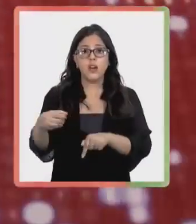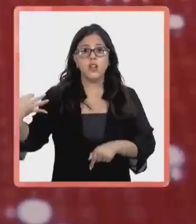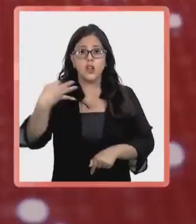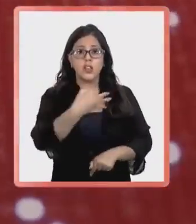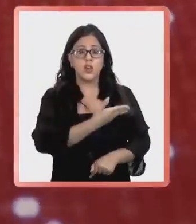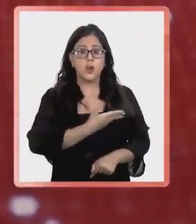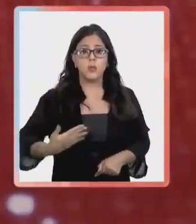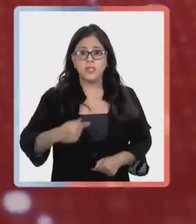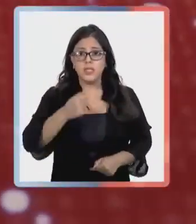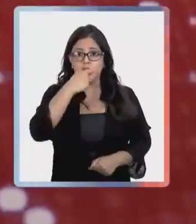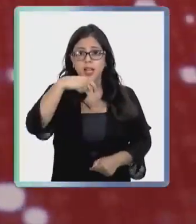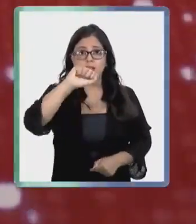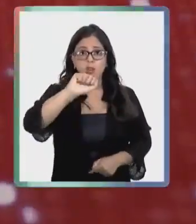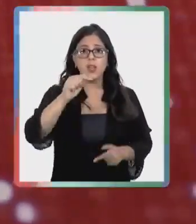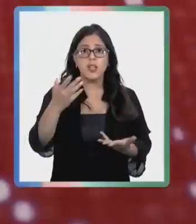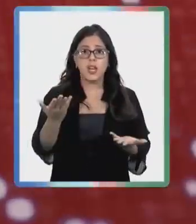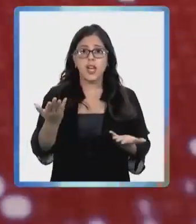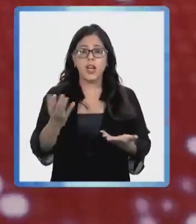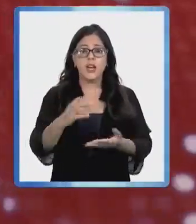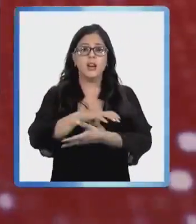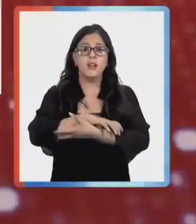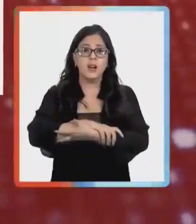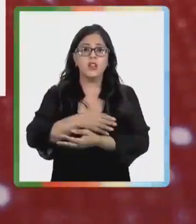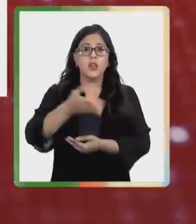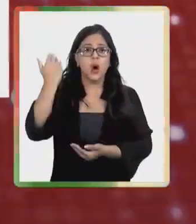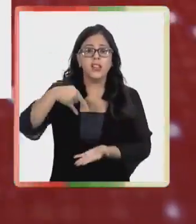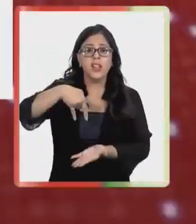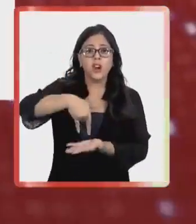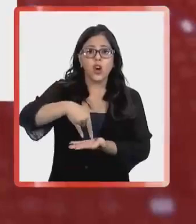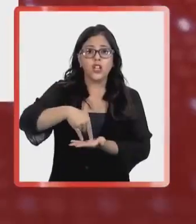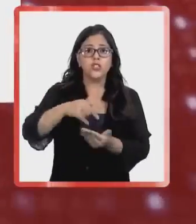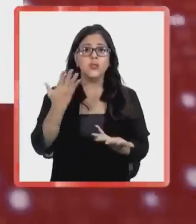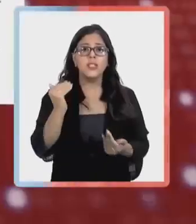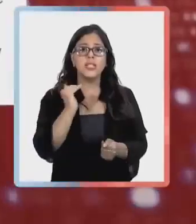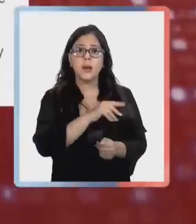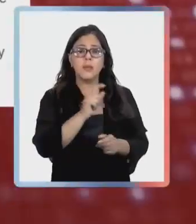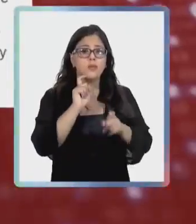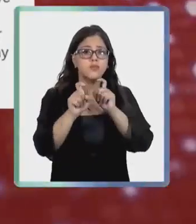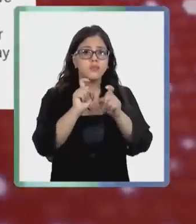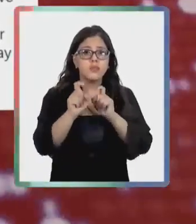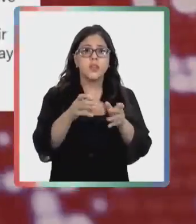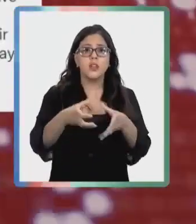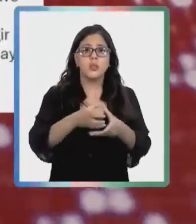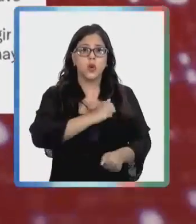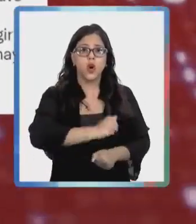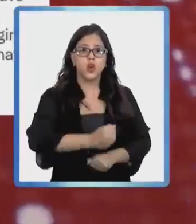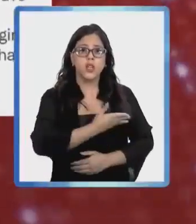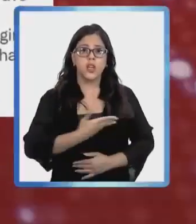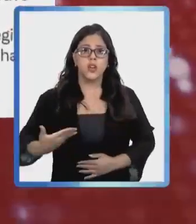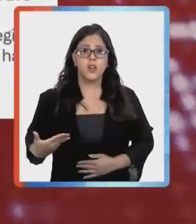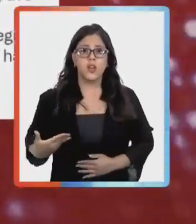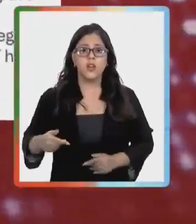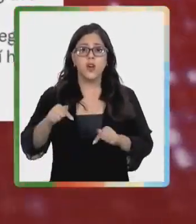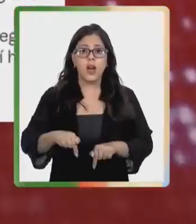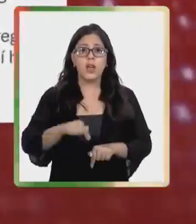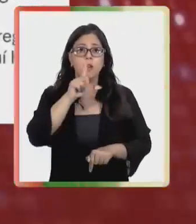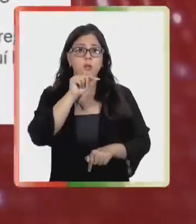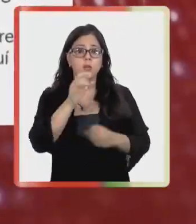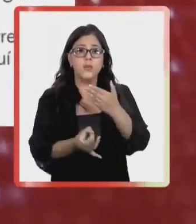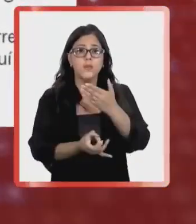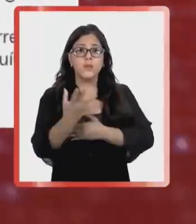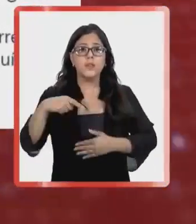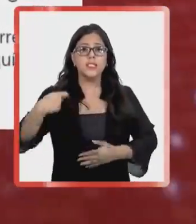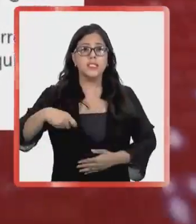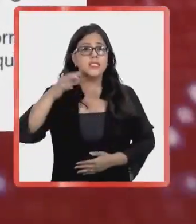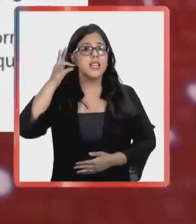Los dichos del presidente Boric también hicieron impacto en el Congreso y rápidamente surgieron críticas desde la oposición. A través de